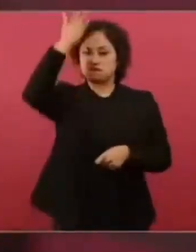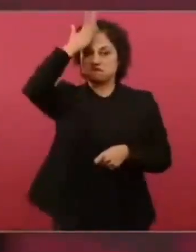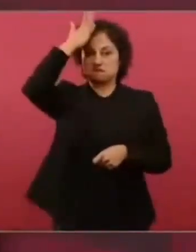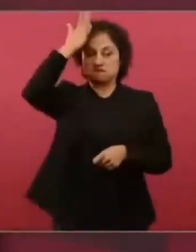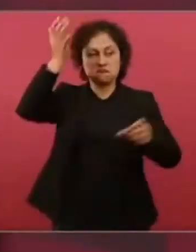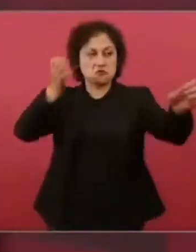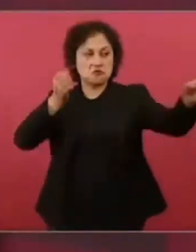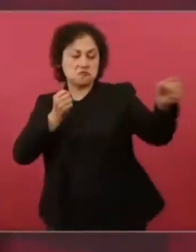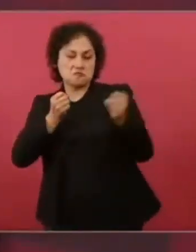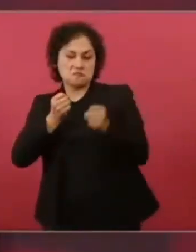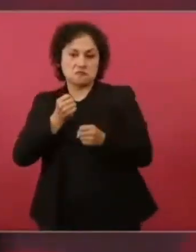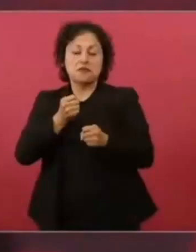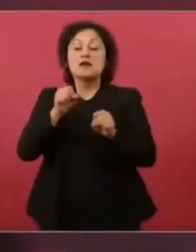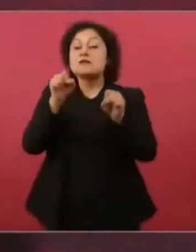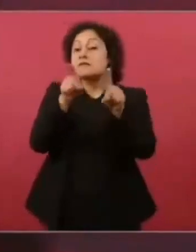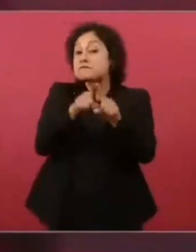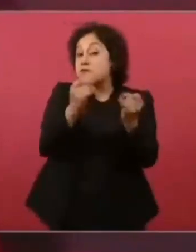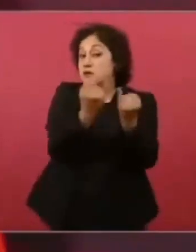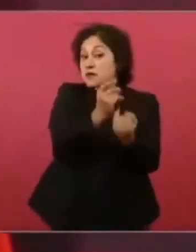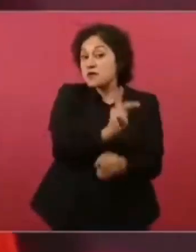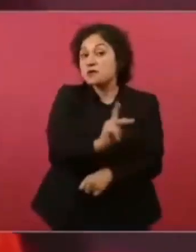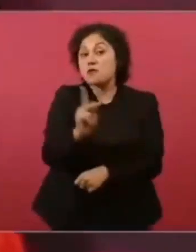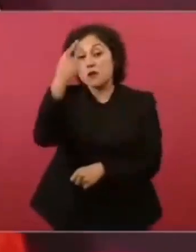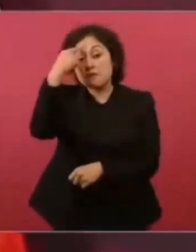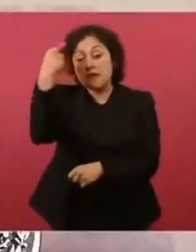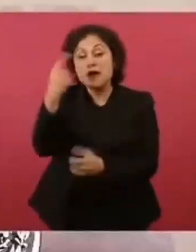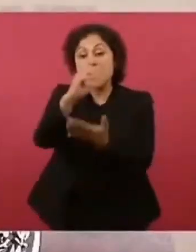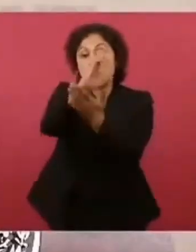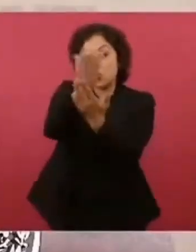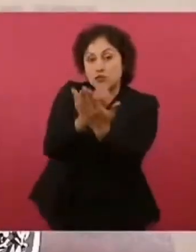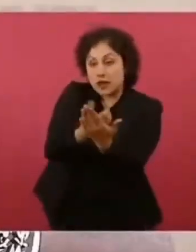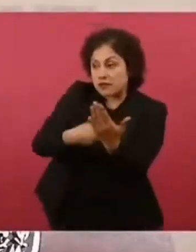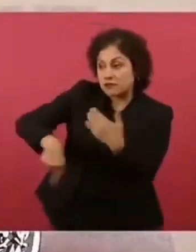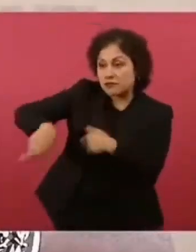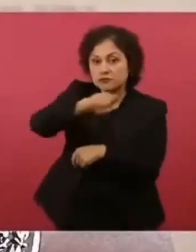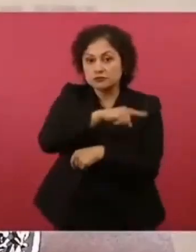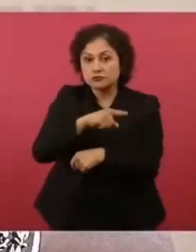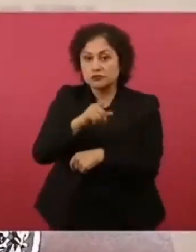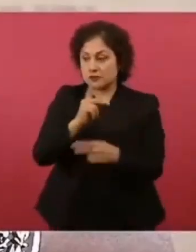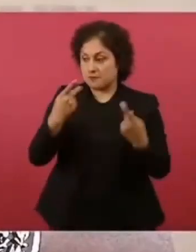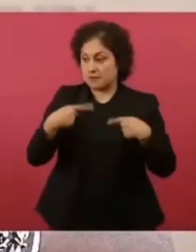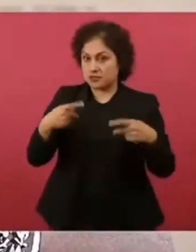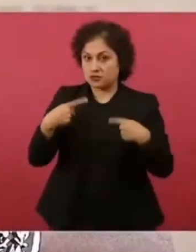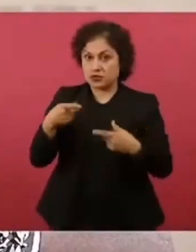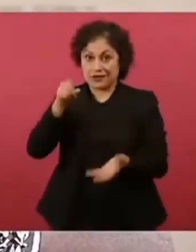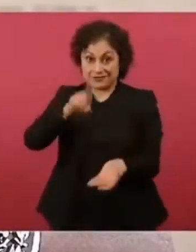aprobar contratos colectivos, y cuando hay irregularidades